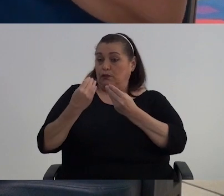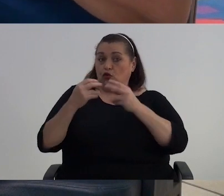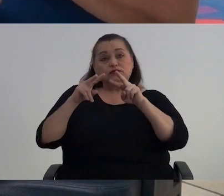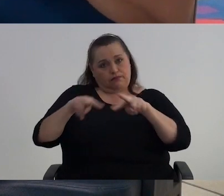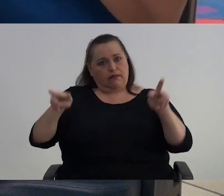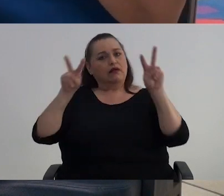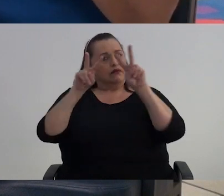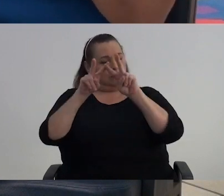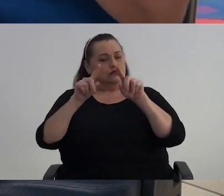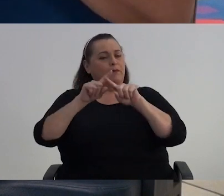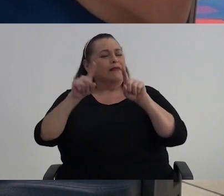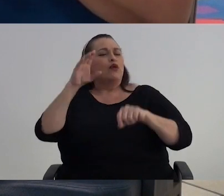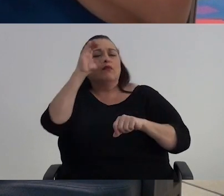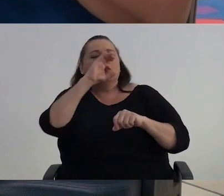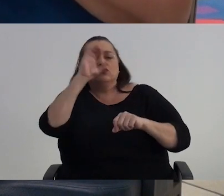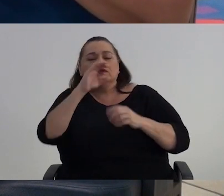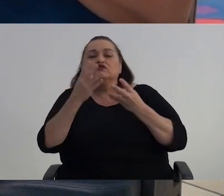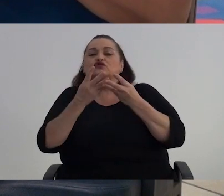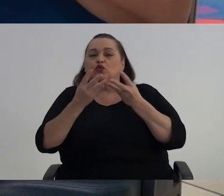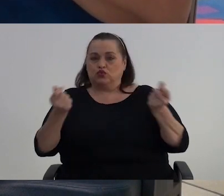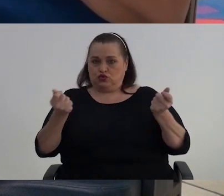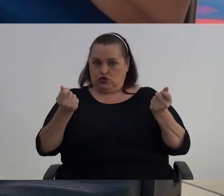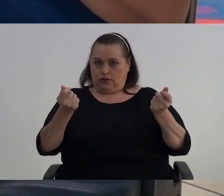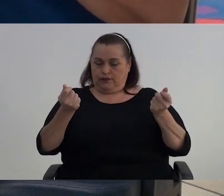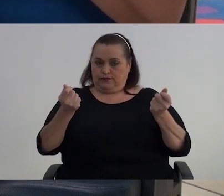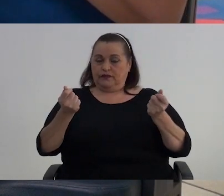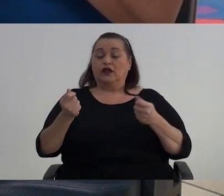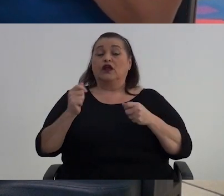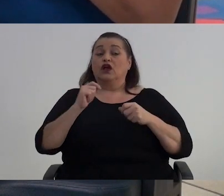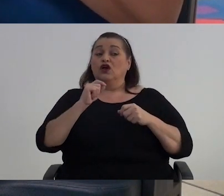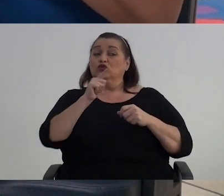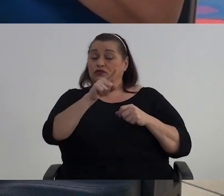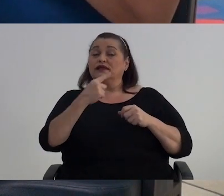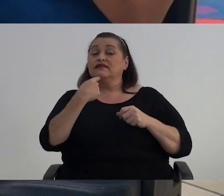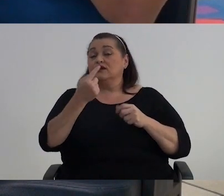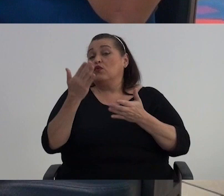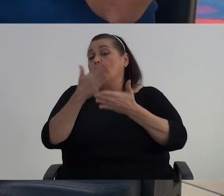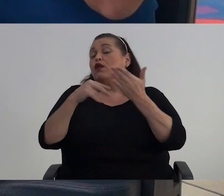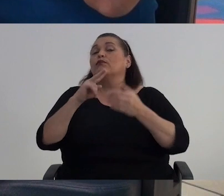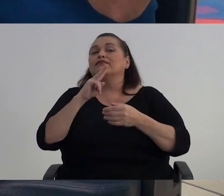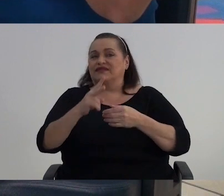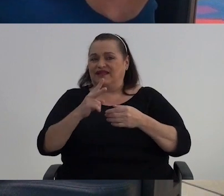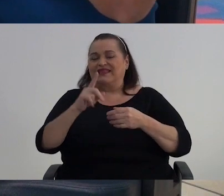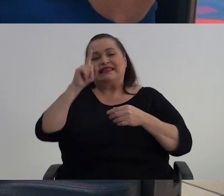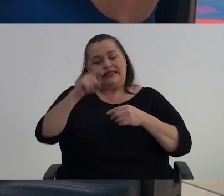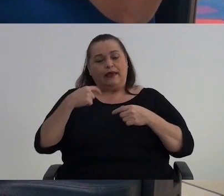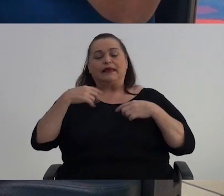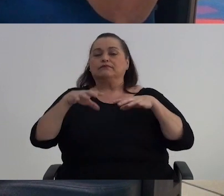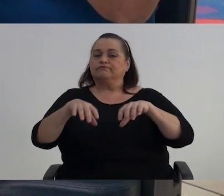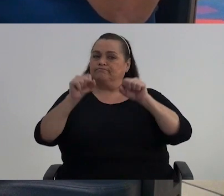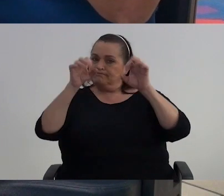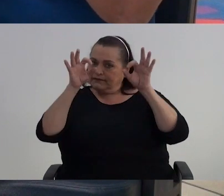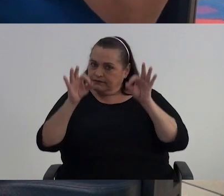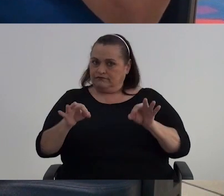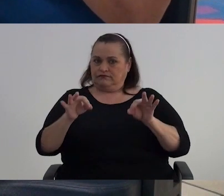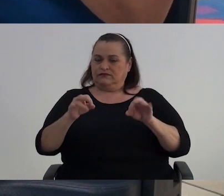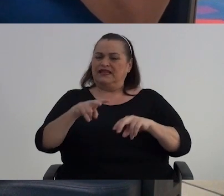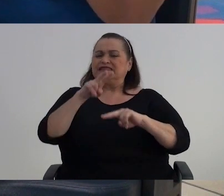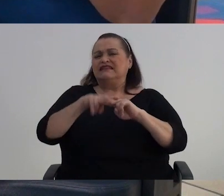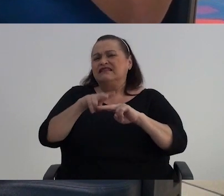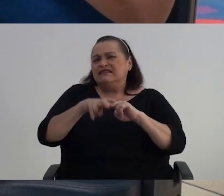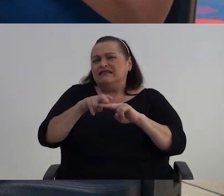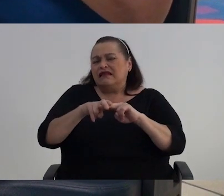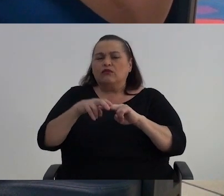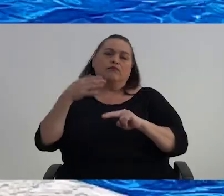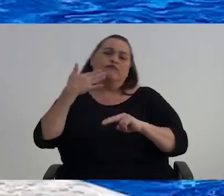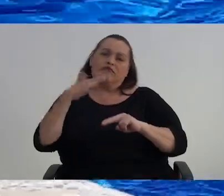son válidos Pero tenemos que buscar una solución Entonces, vamos a ver Tú dijiste algo muy cierto Tenemos que tomar una decisión De dejar el sedentarismo